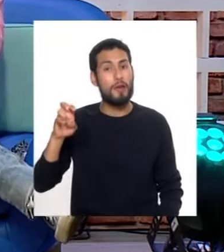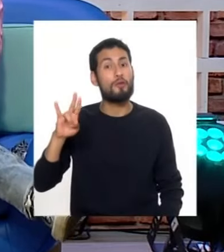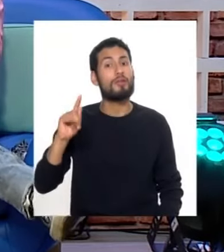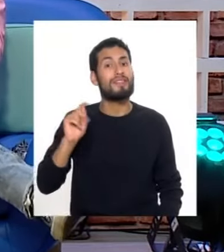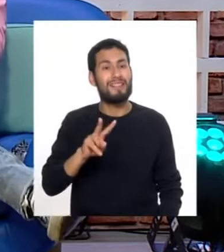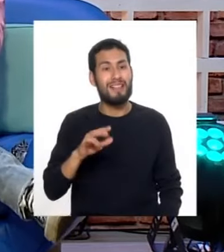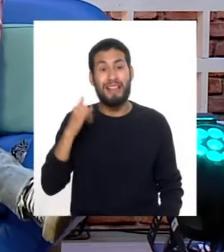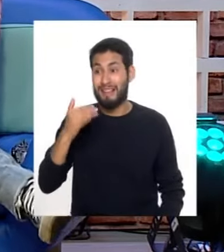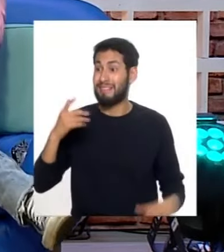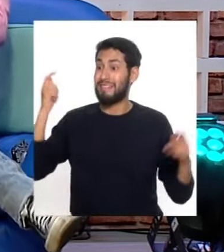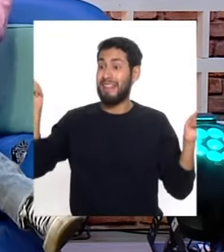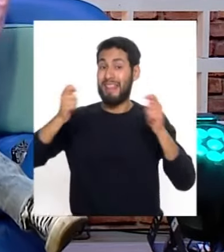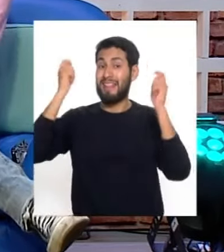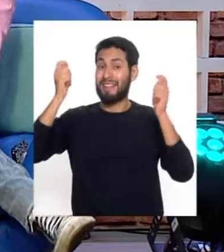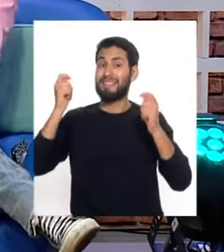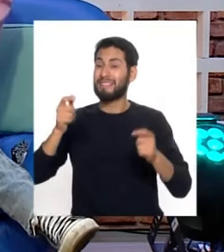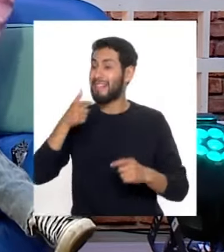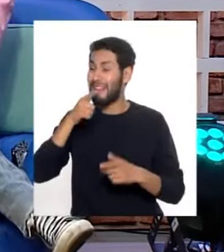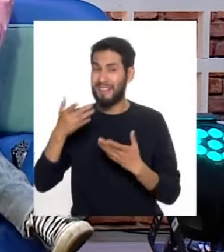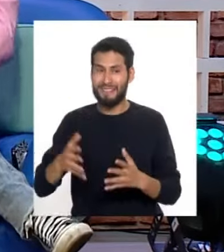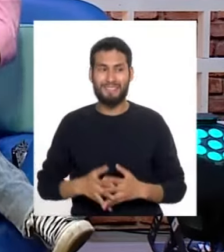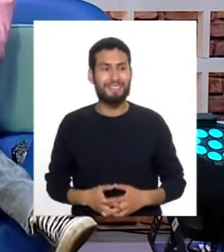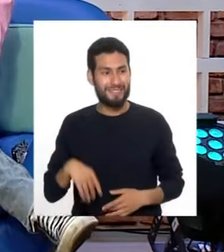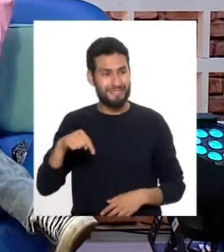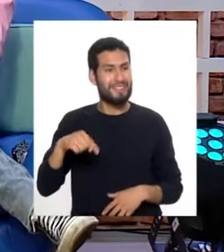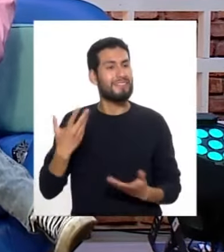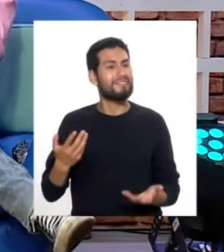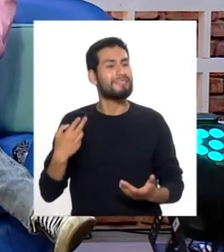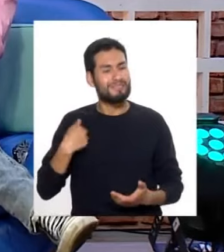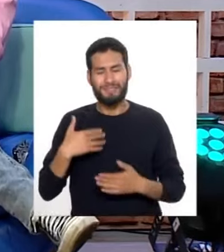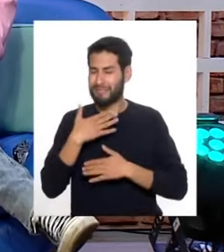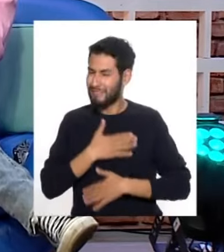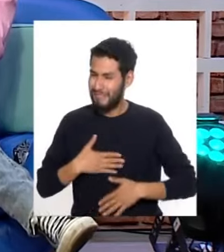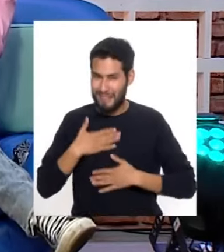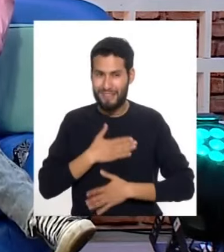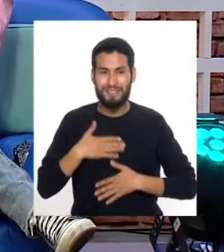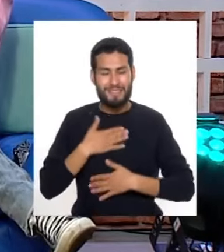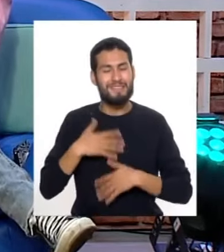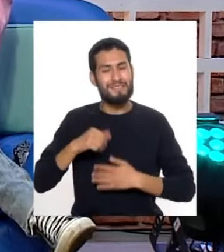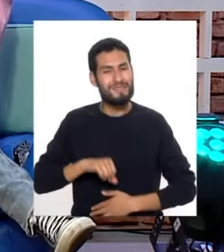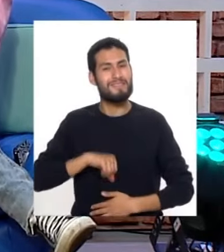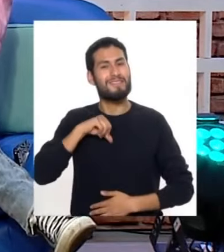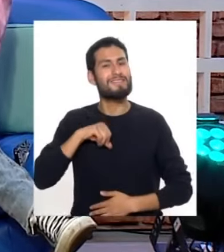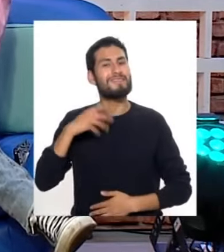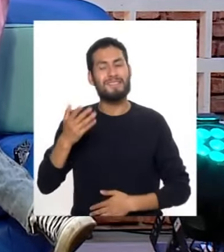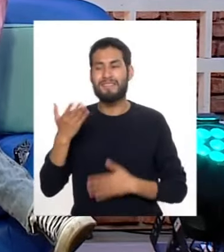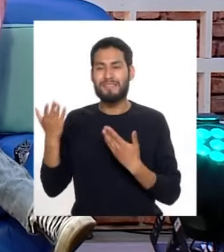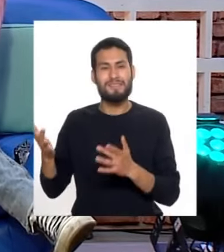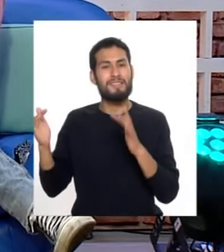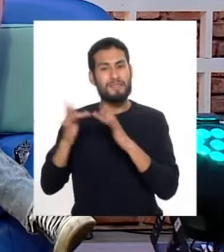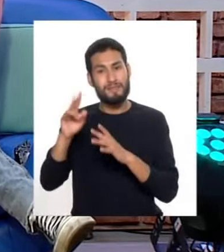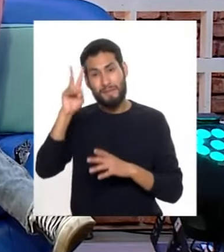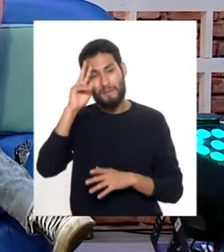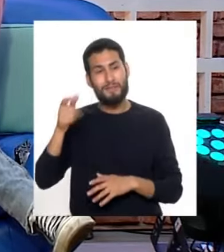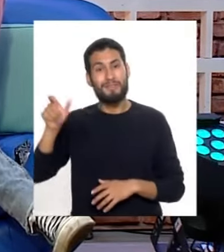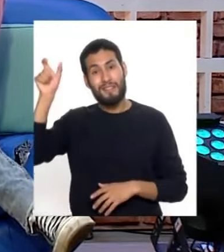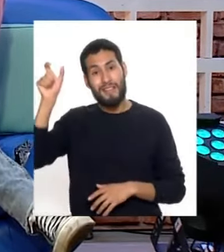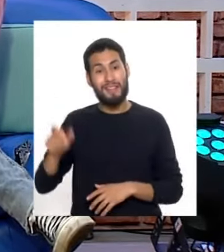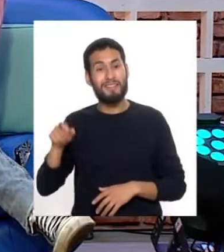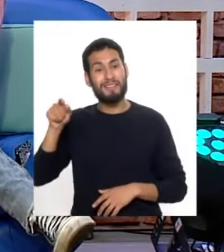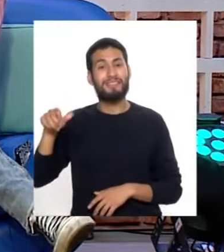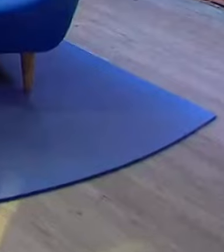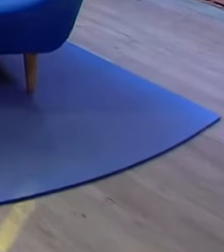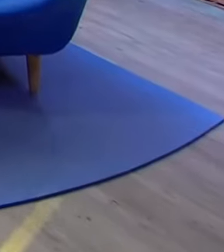La gran fiesta del agua, Fátima. Bueno, y para nosotras es un placer, poder y un orgullo que esté aquí en Conecta Perú el maestro